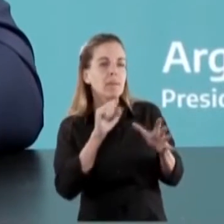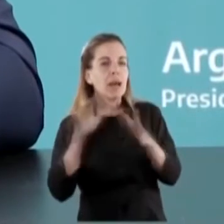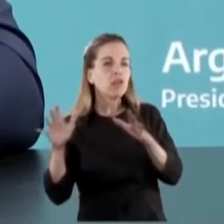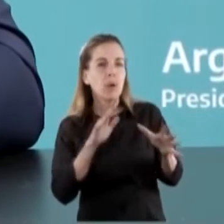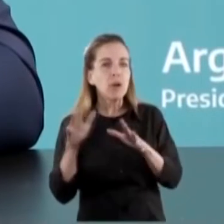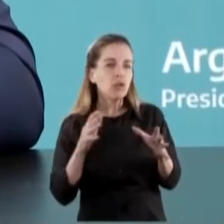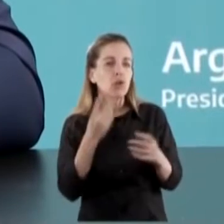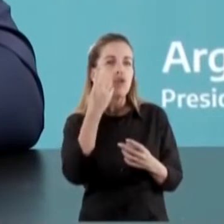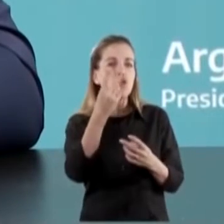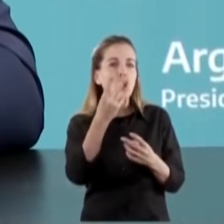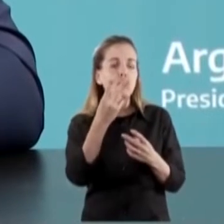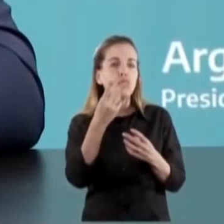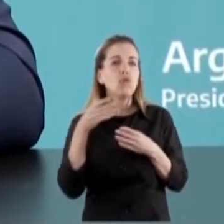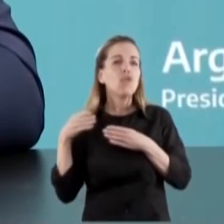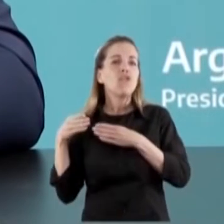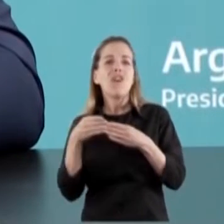dos barcos más